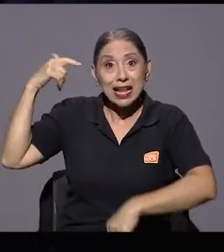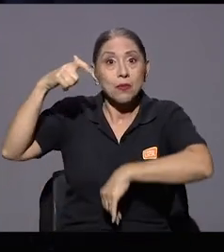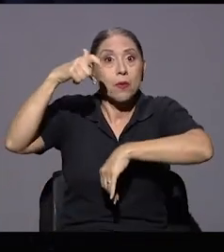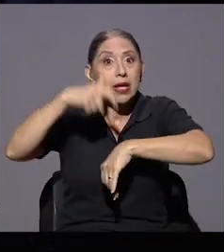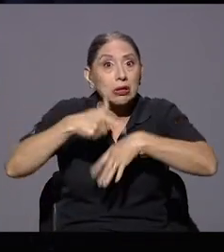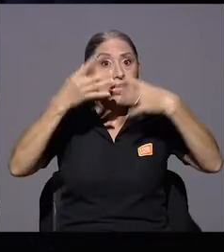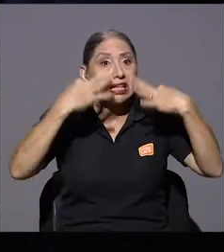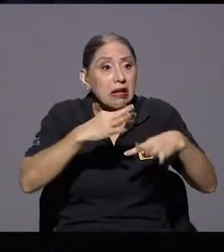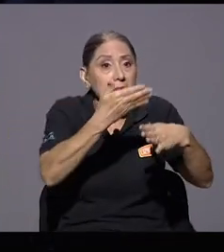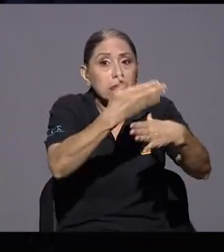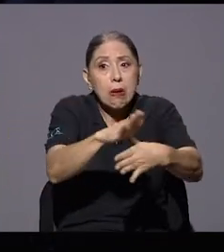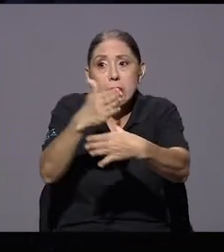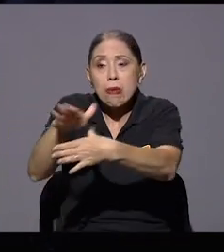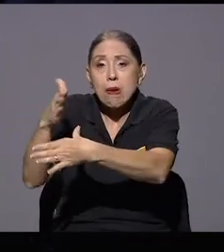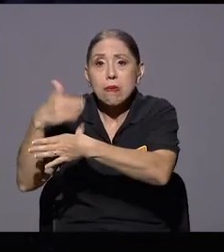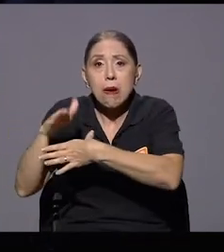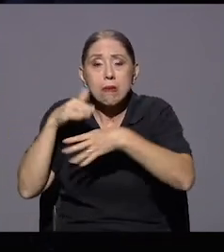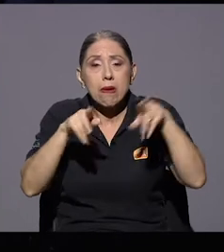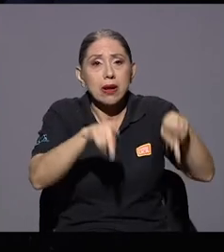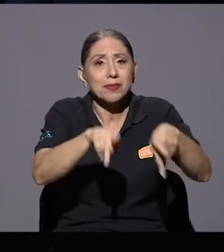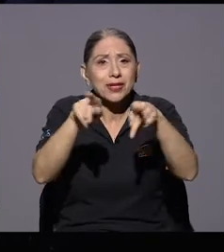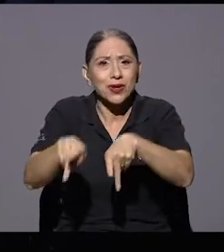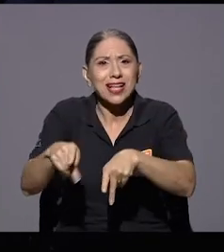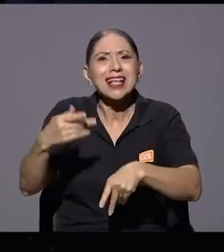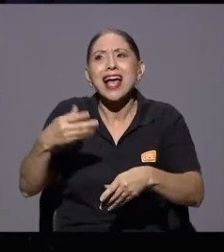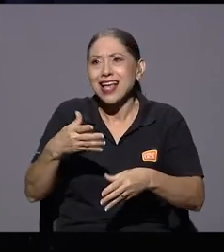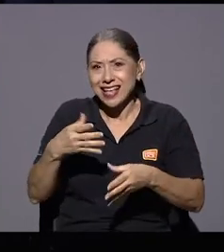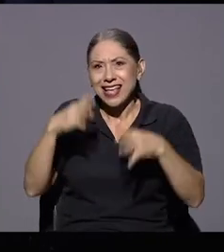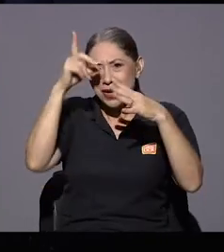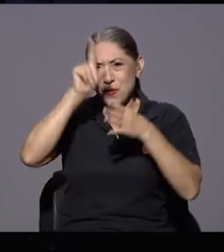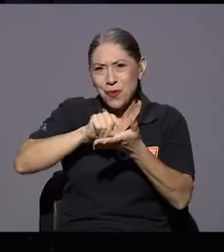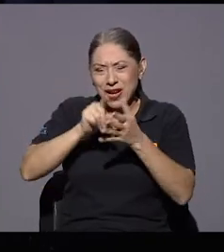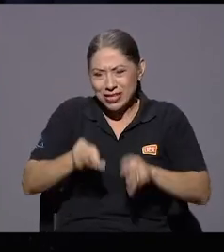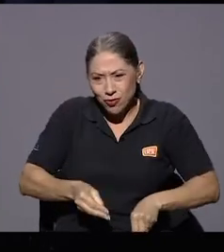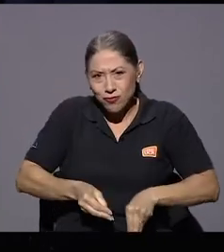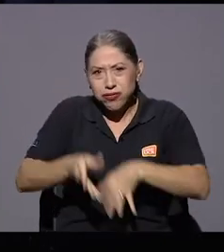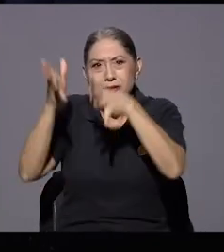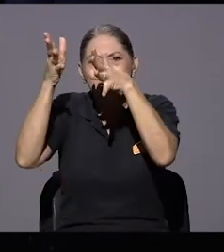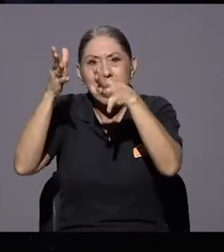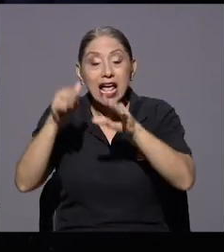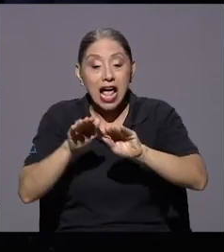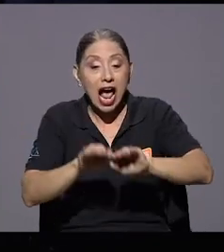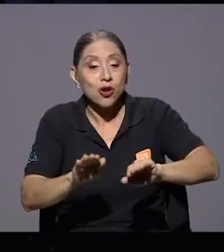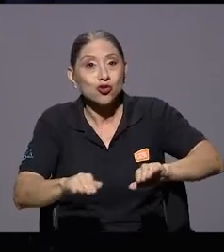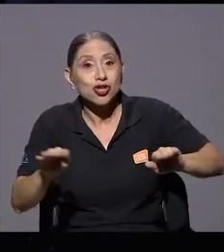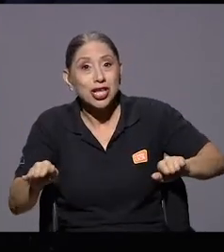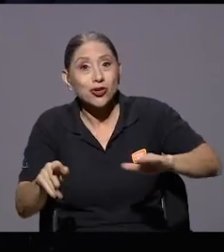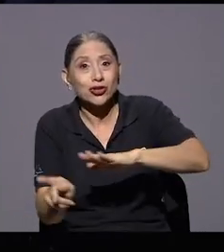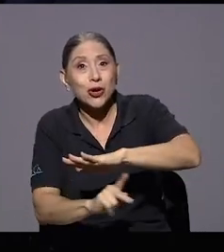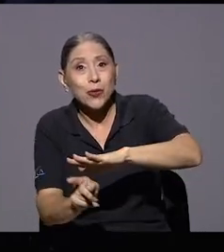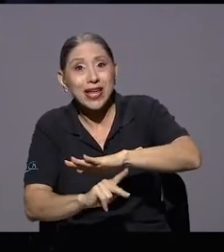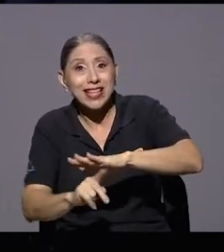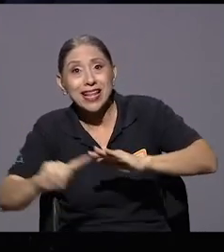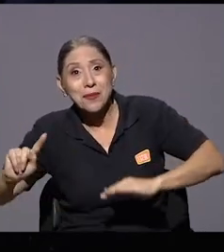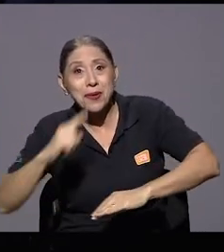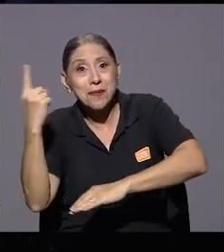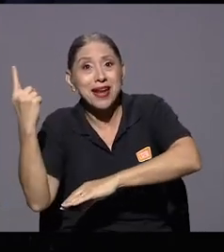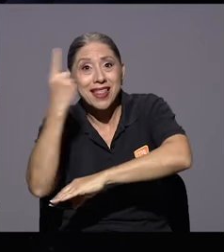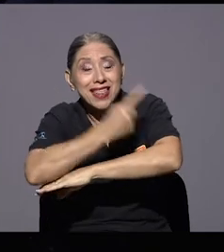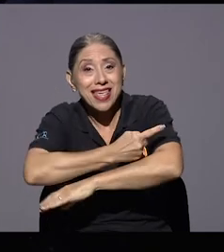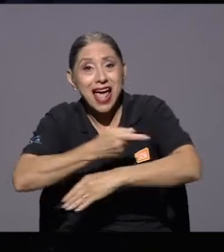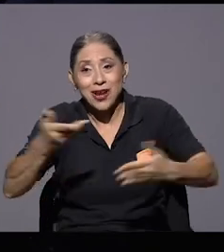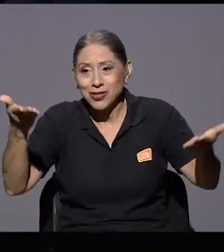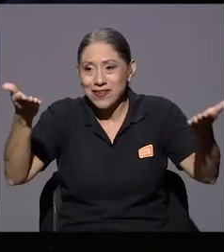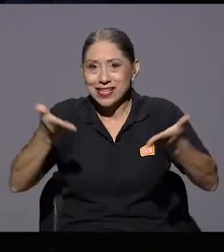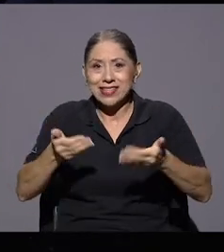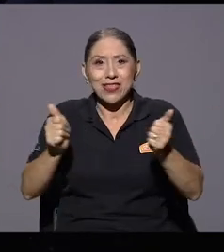polarización de que a los alumnos de a los chiquitos de un kinder en San Ramón los habían recibido en el primer día de clases con banderas de